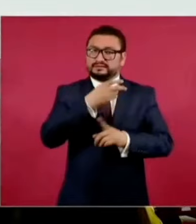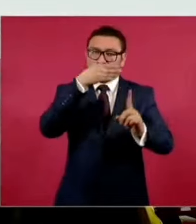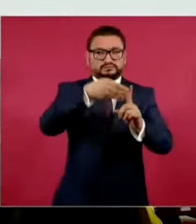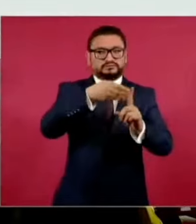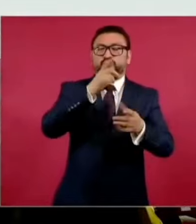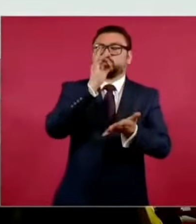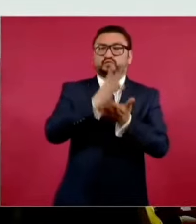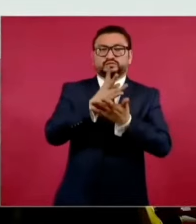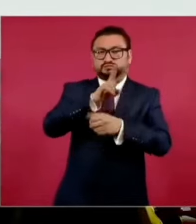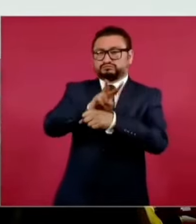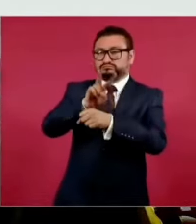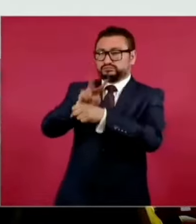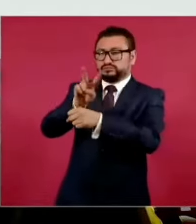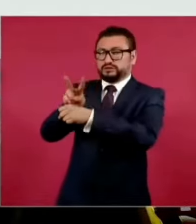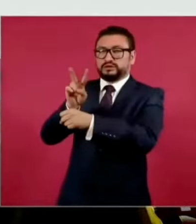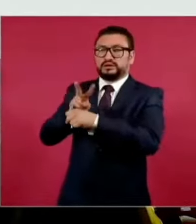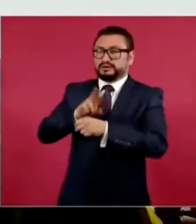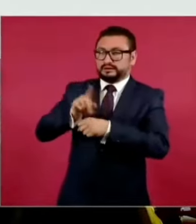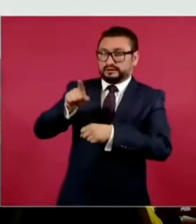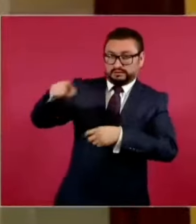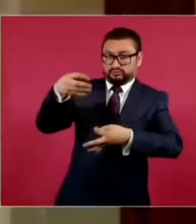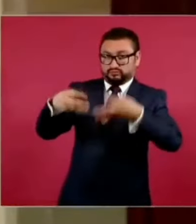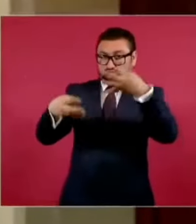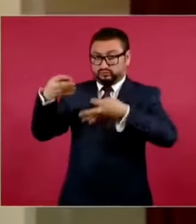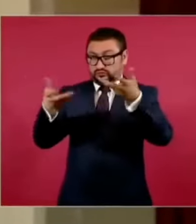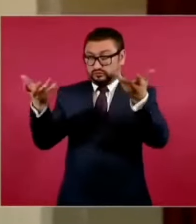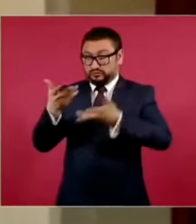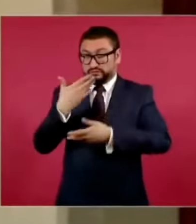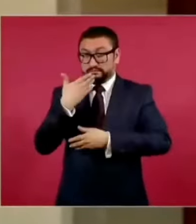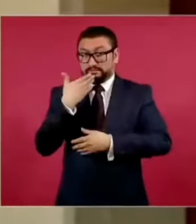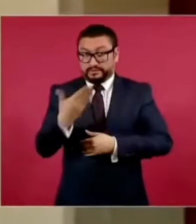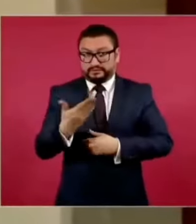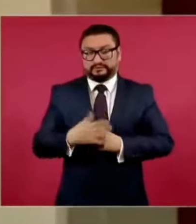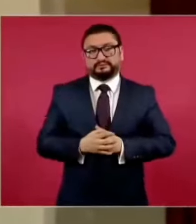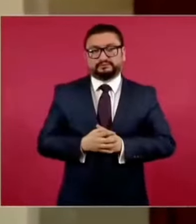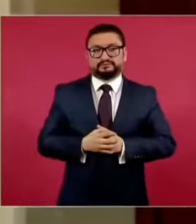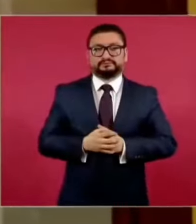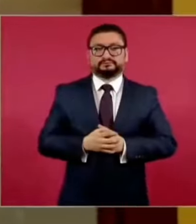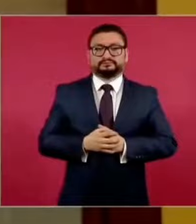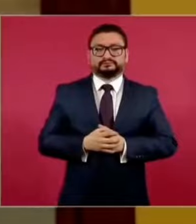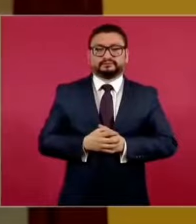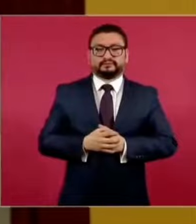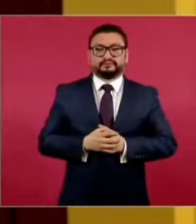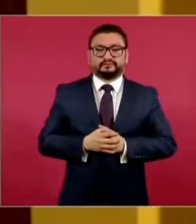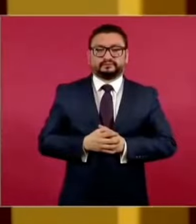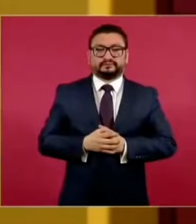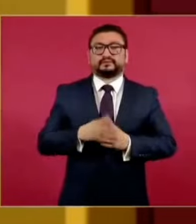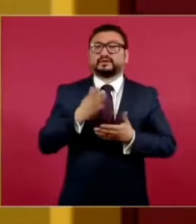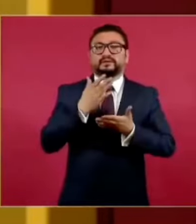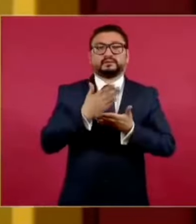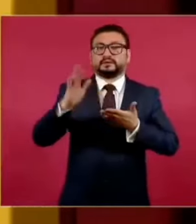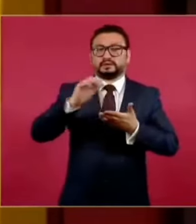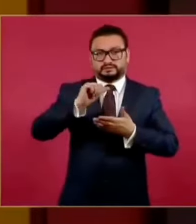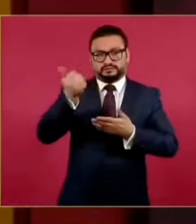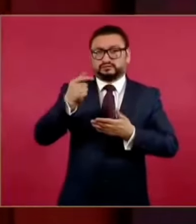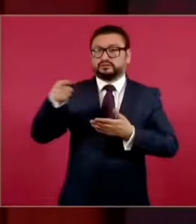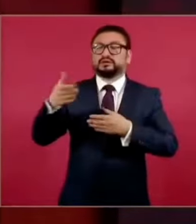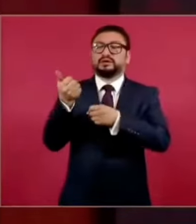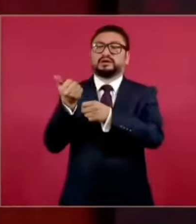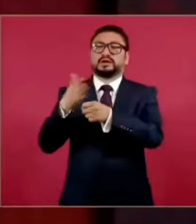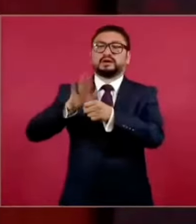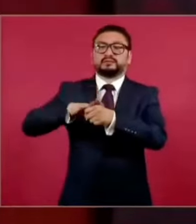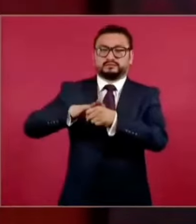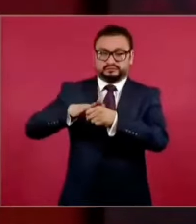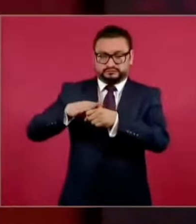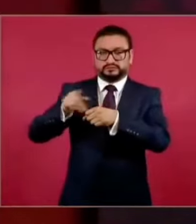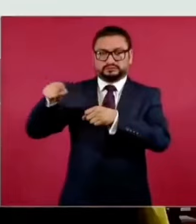vigilancia, del buen actuar de los jueces y magistrados. Y aparte, tenemos el órgano de administración.